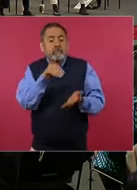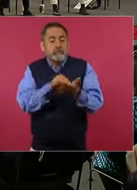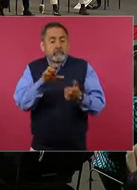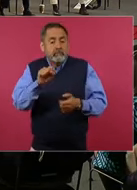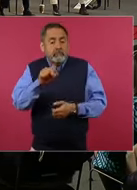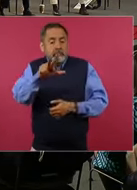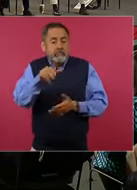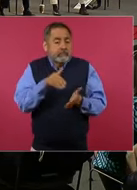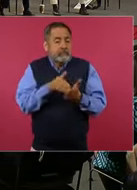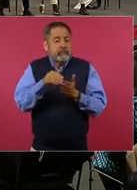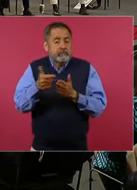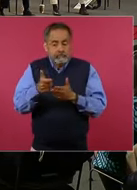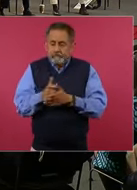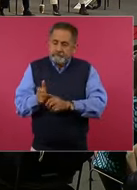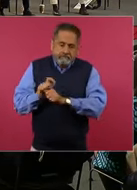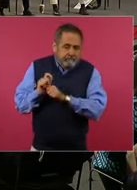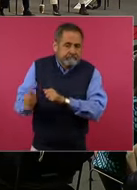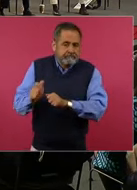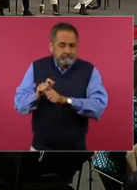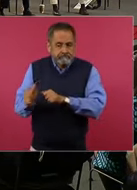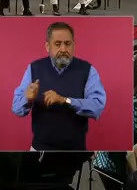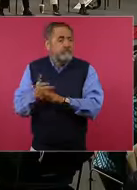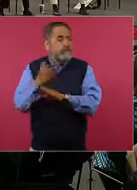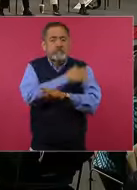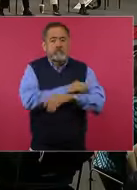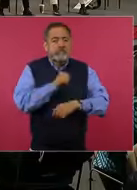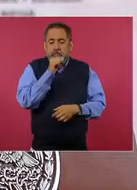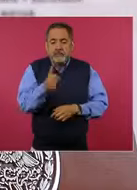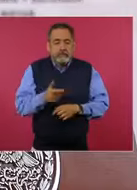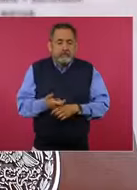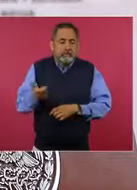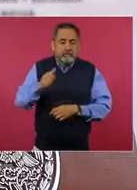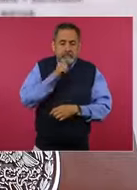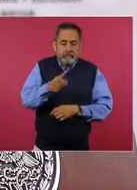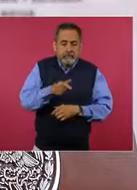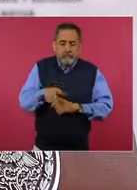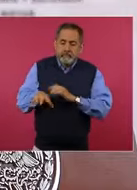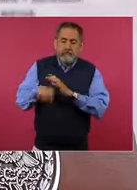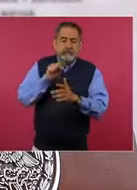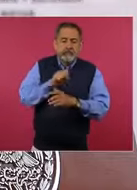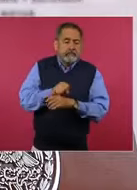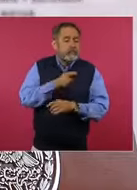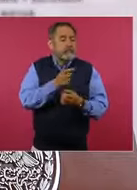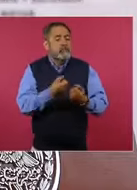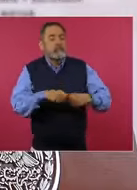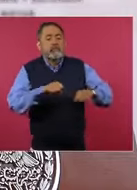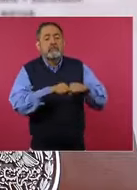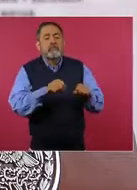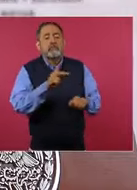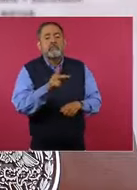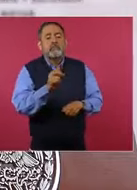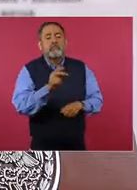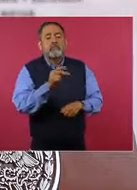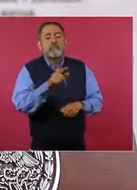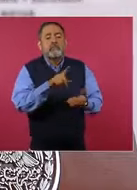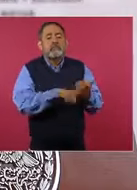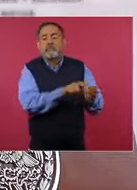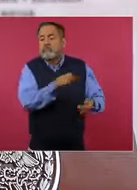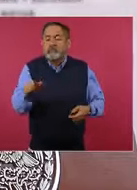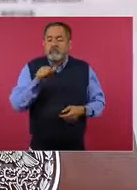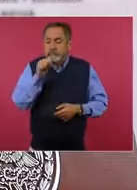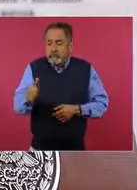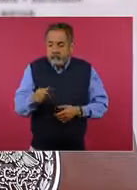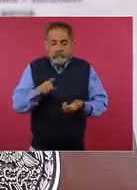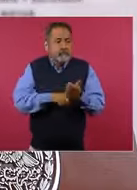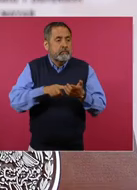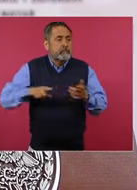millones de pesos. Eso era lo que se dejaba de pagar y que el Seguro Popular tampoco cubría, ni los estados muchas veces tenían